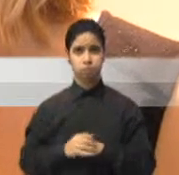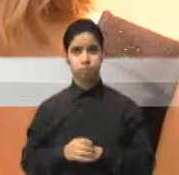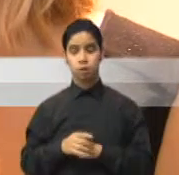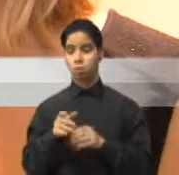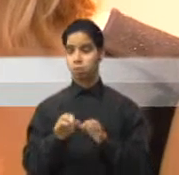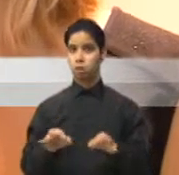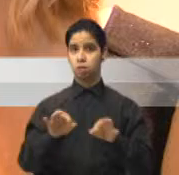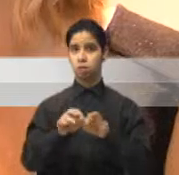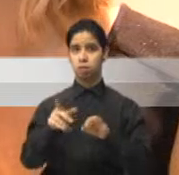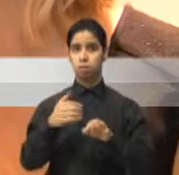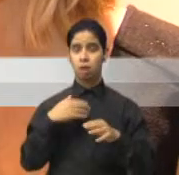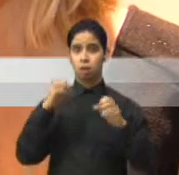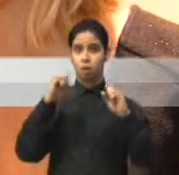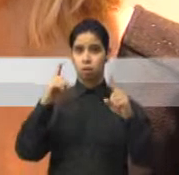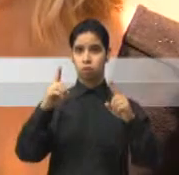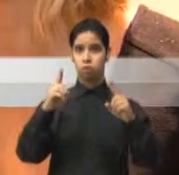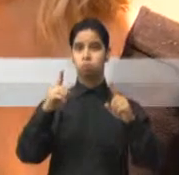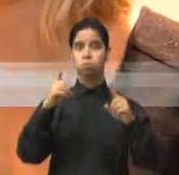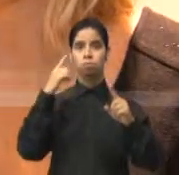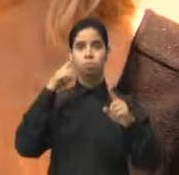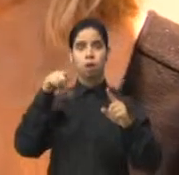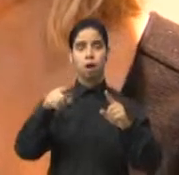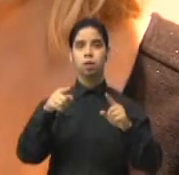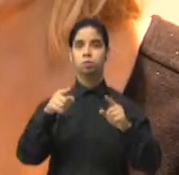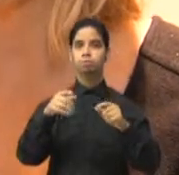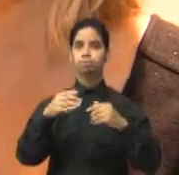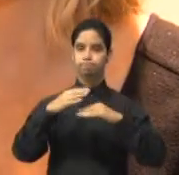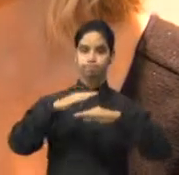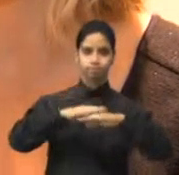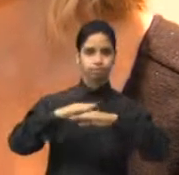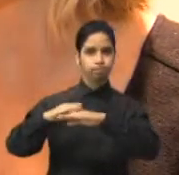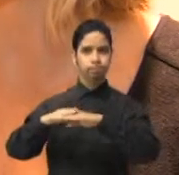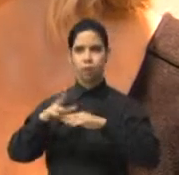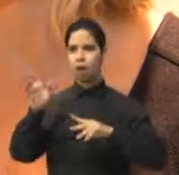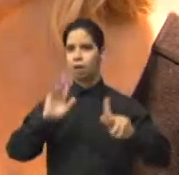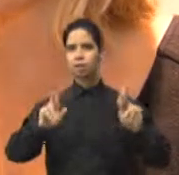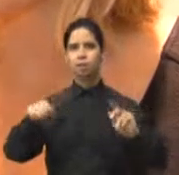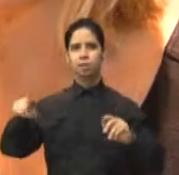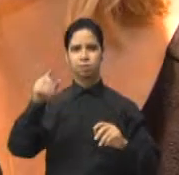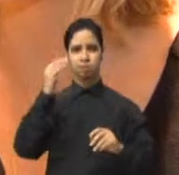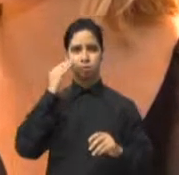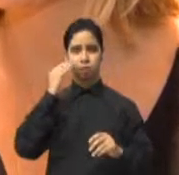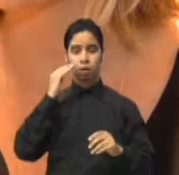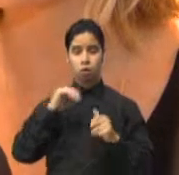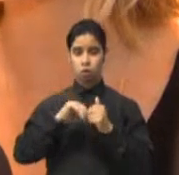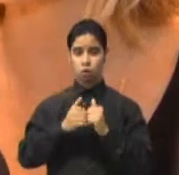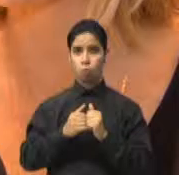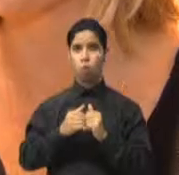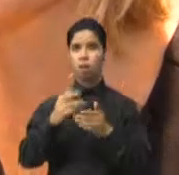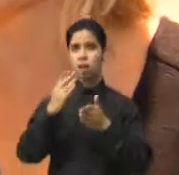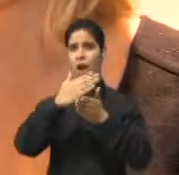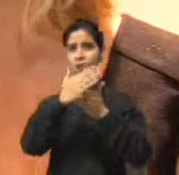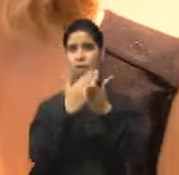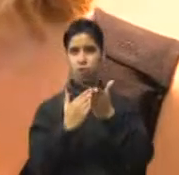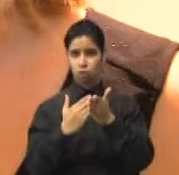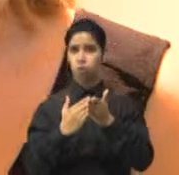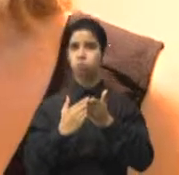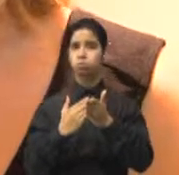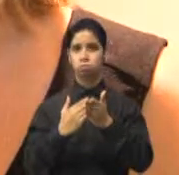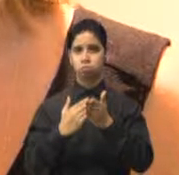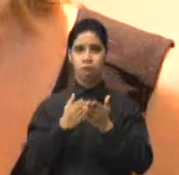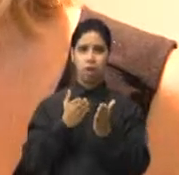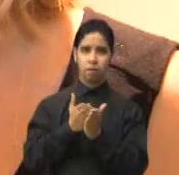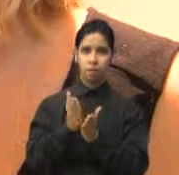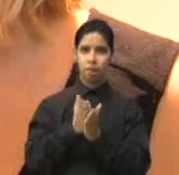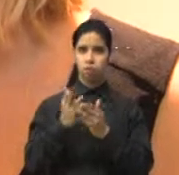ancla para prevenir, para sensibilizar, para continuar investigando sobre lo que para nosotros es la violación más acérrima de los derechos humanos. Me